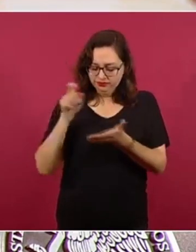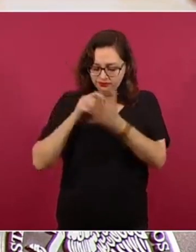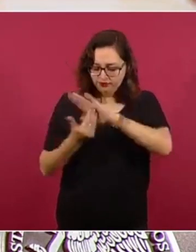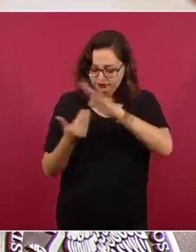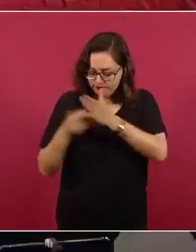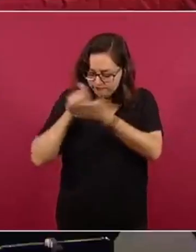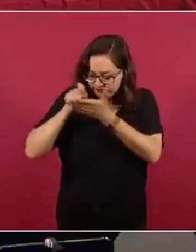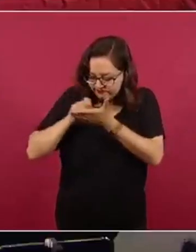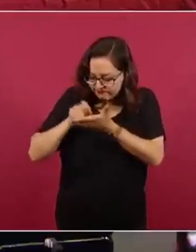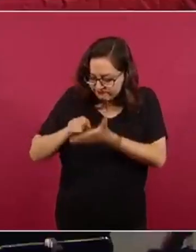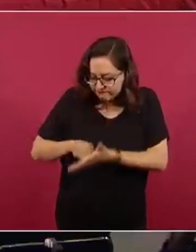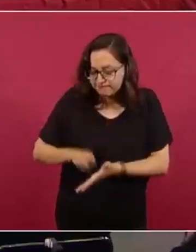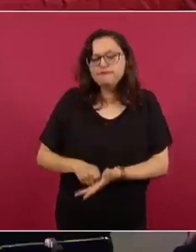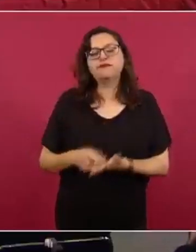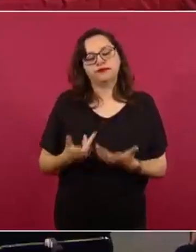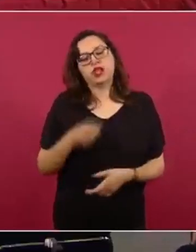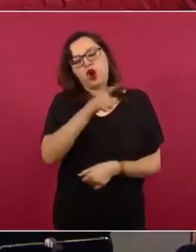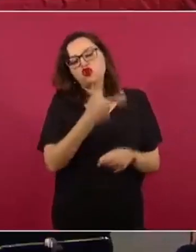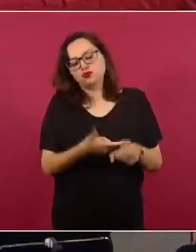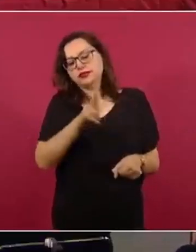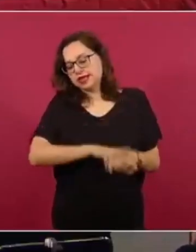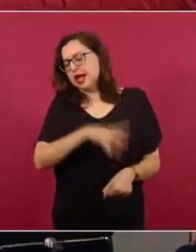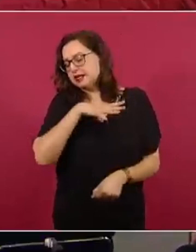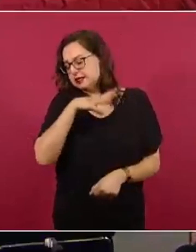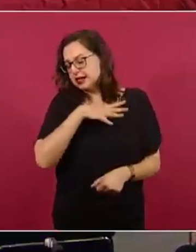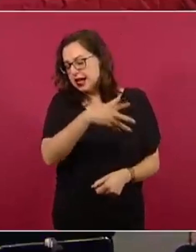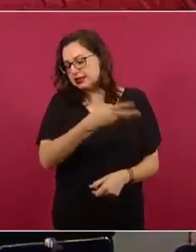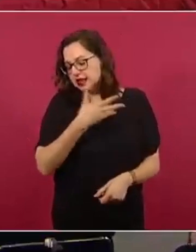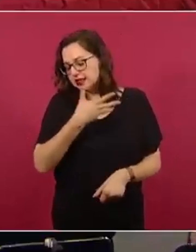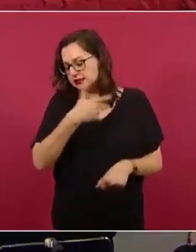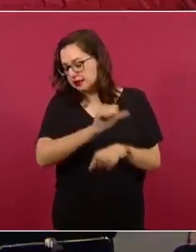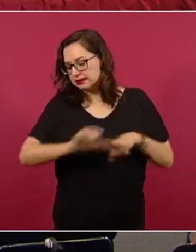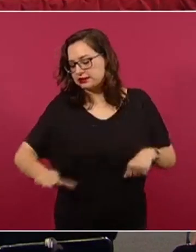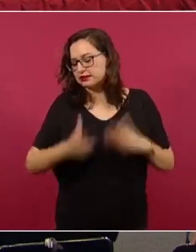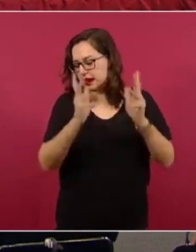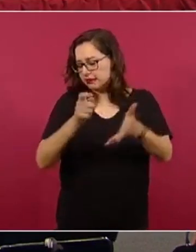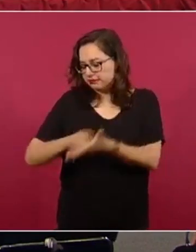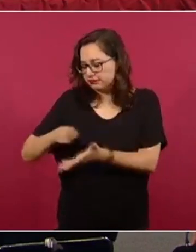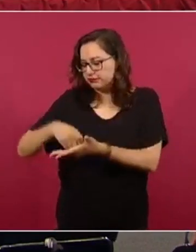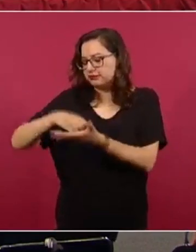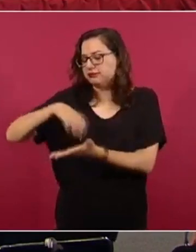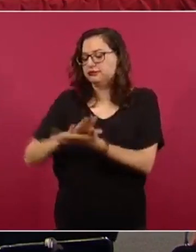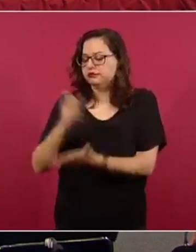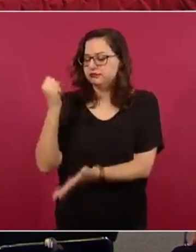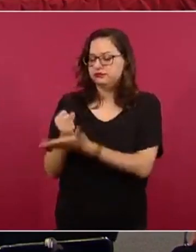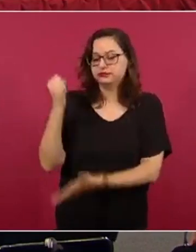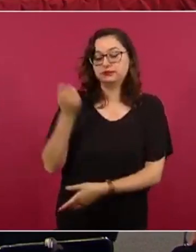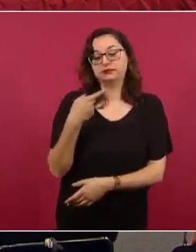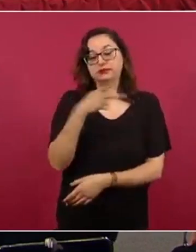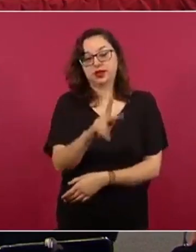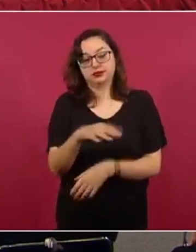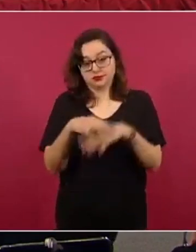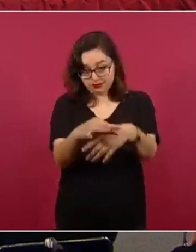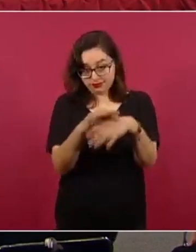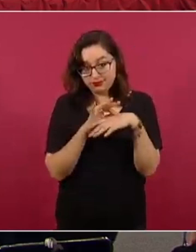en donde uno puede ver ahí que existe un hospital y que supuestamente tiene quirófanos, pero que la realidad puede ser diferente y en la realidad ese quirófano